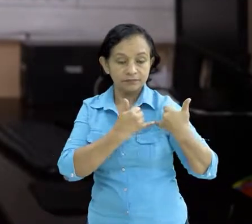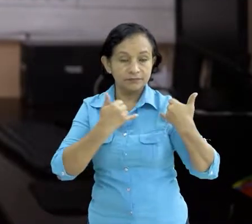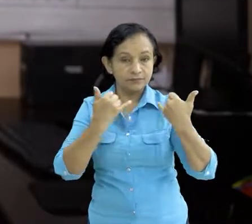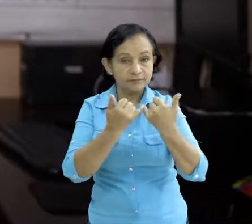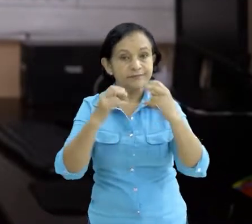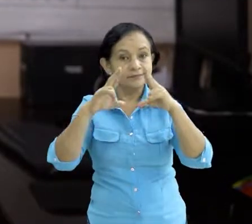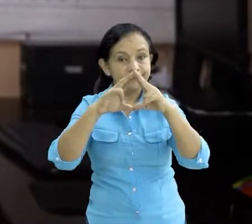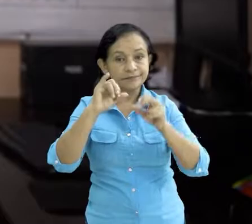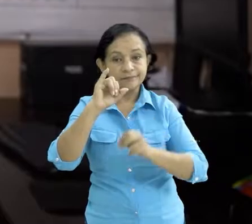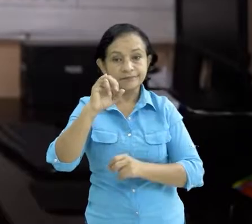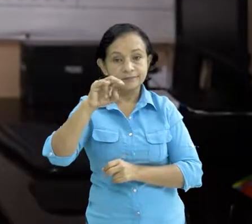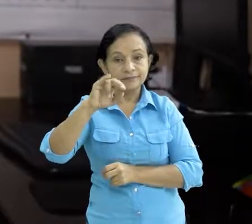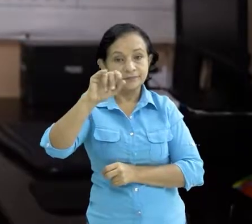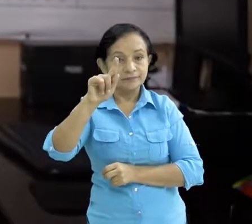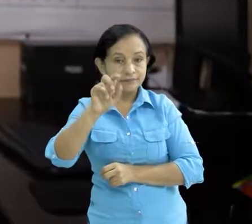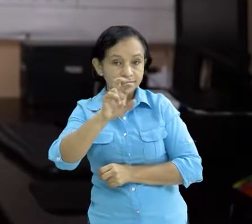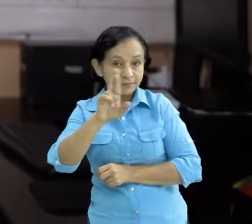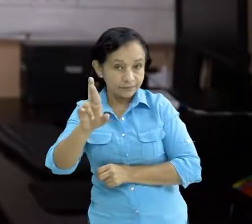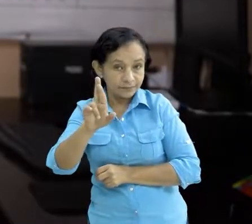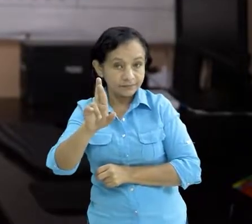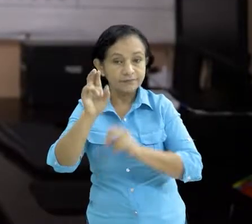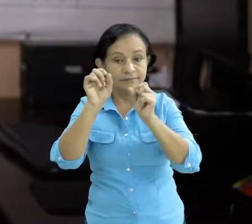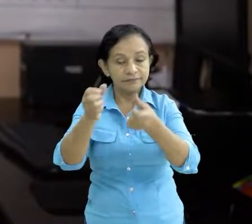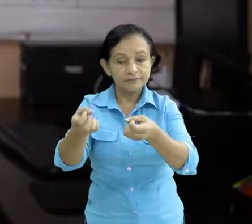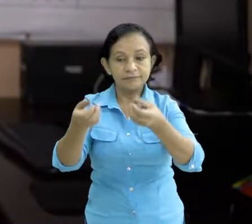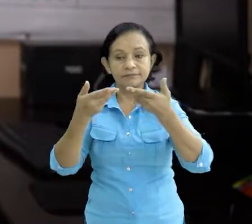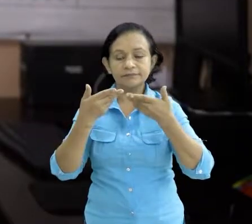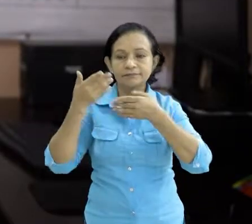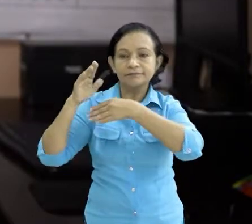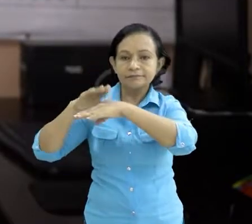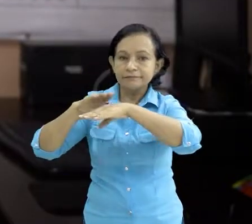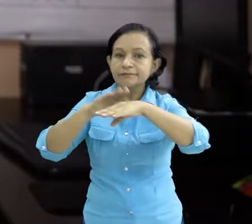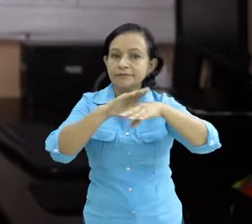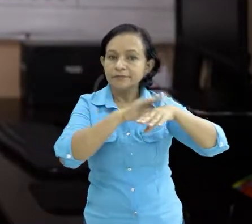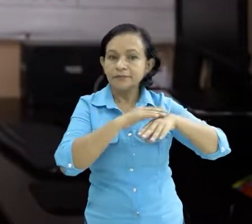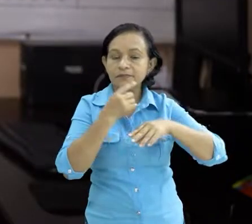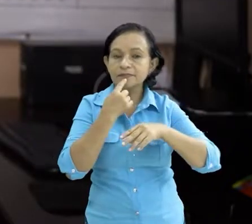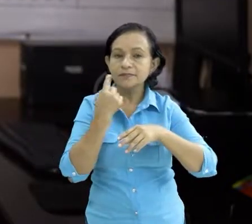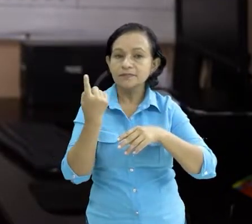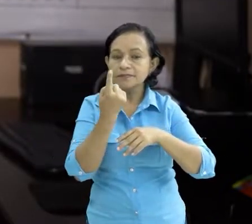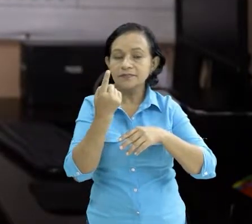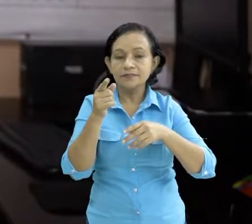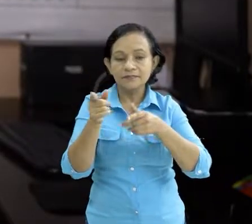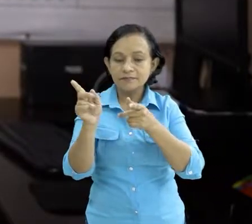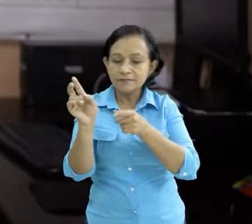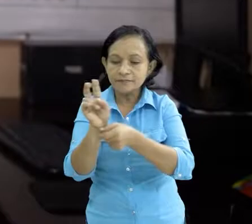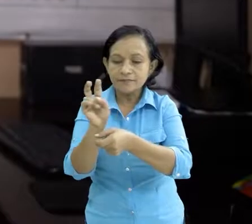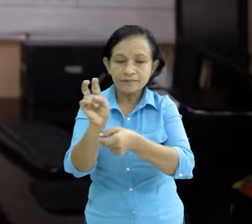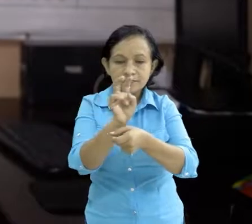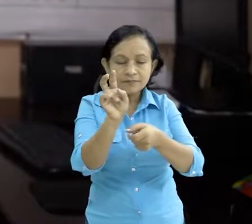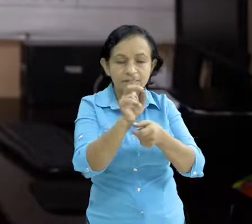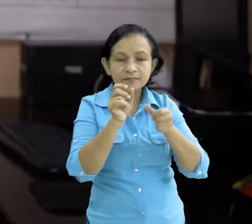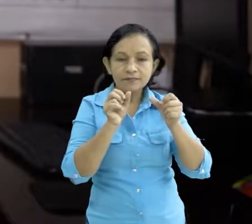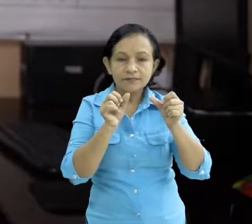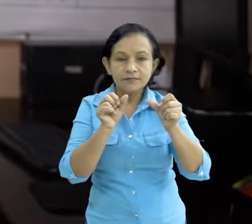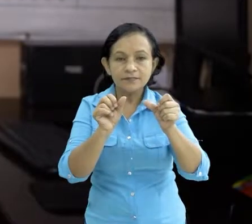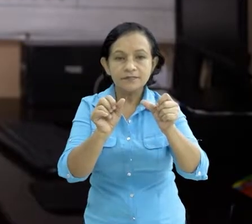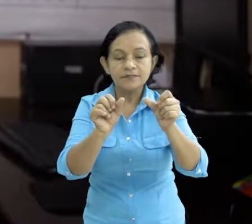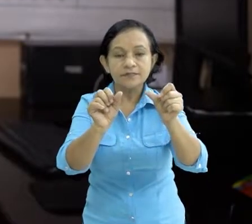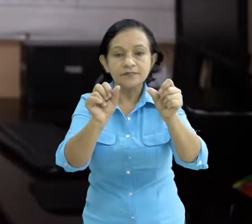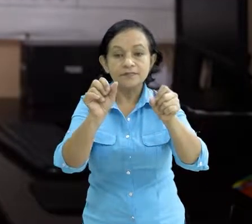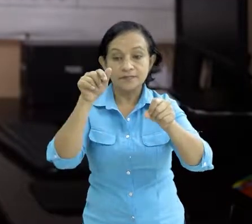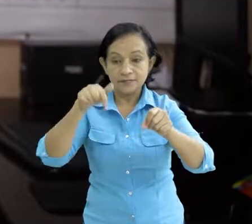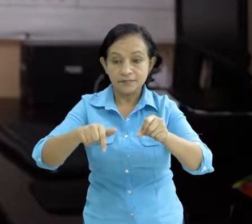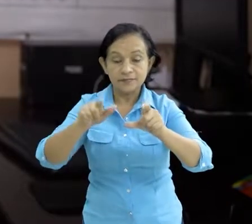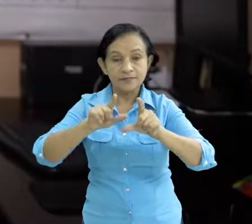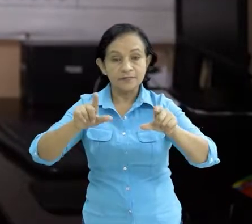Nicaragüense Territorial el INITER y somos orientados también en el monitoreo y seguimiento constante desde el